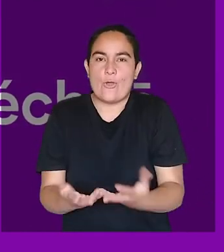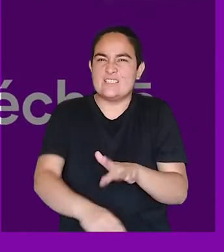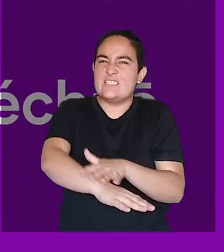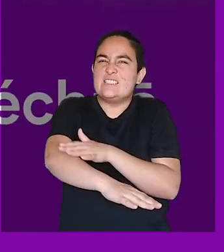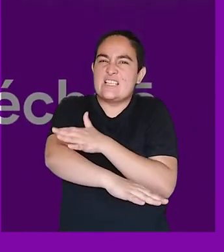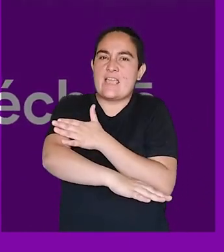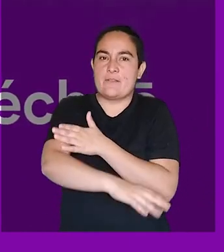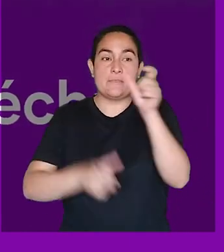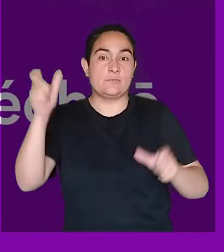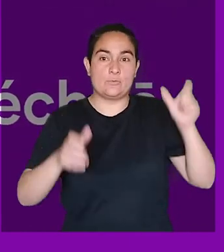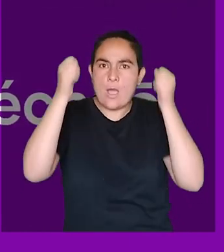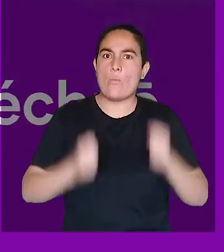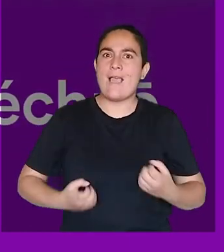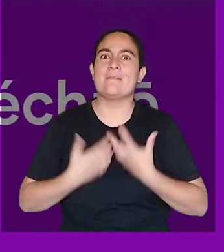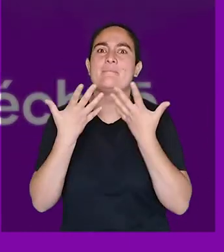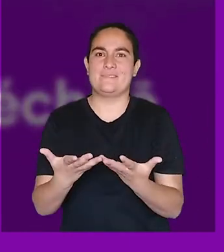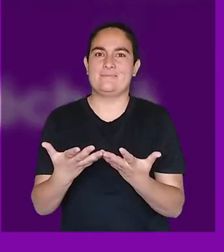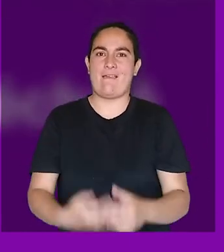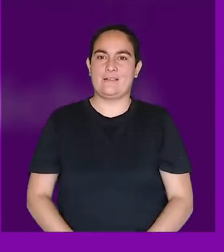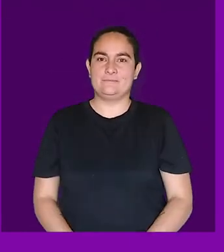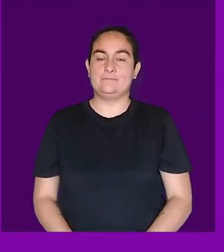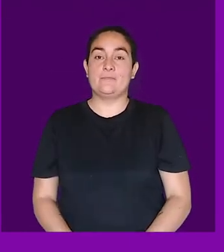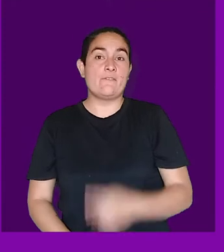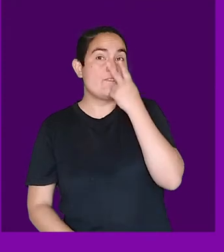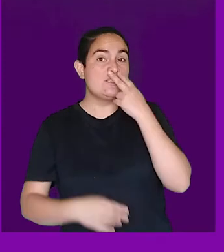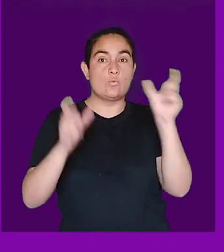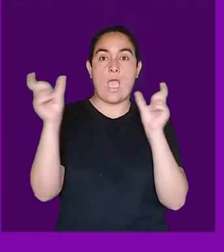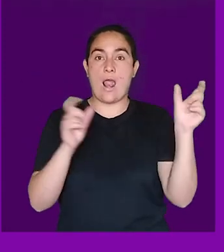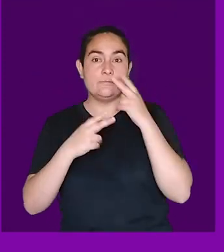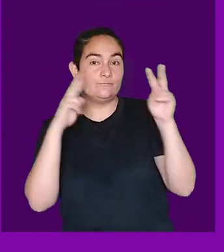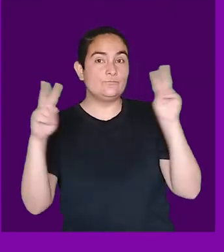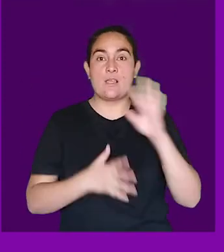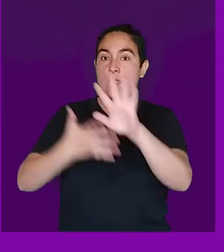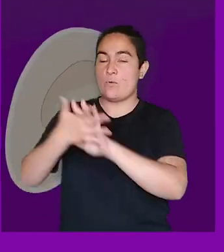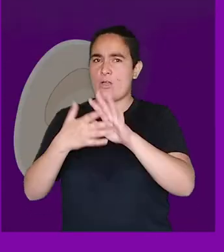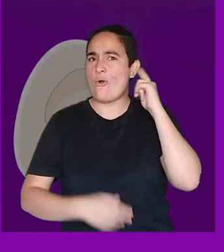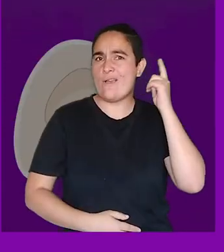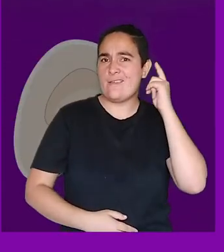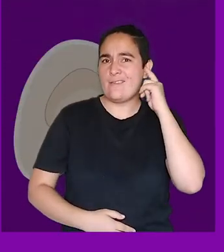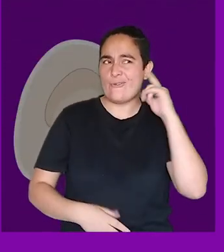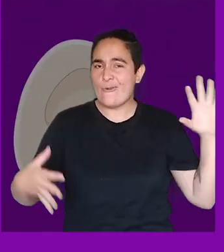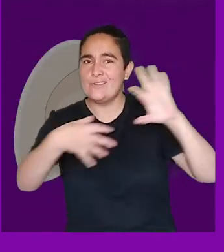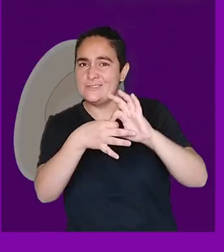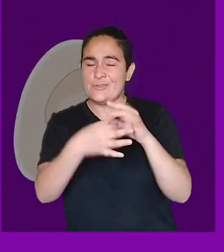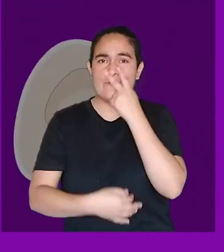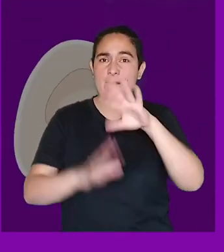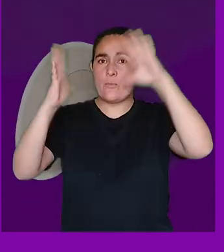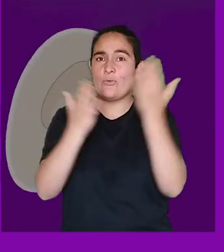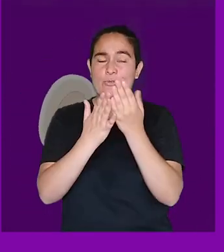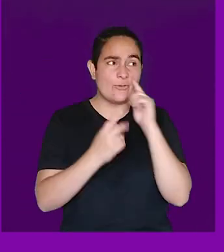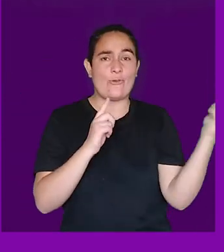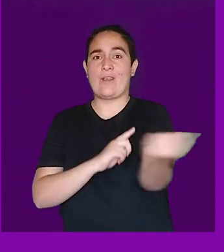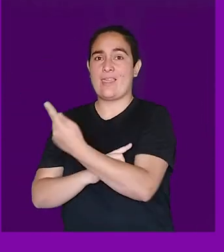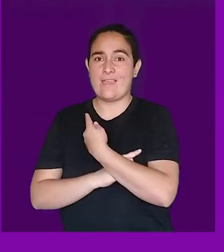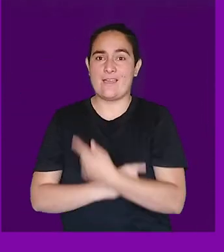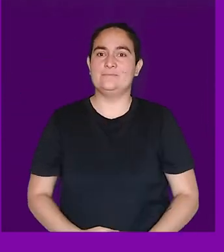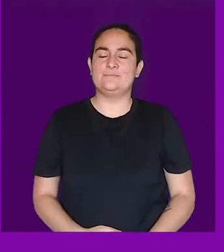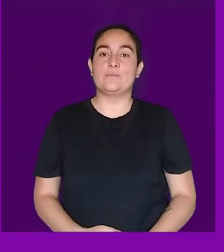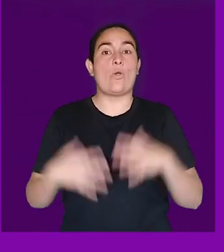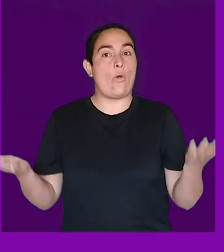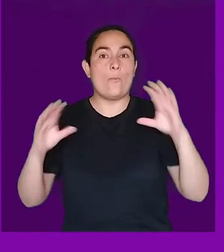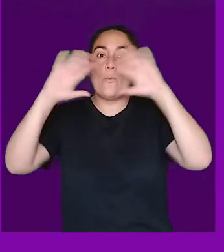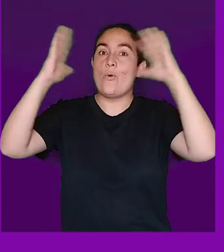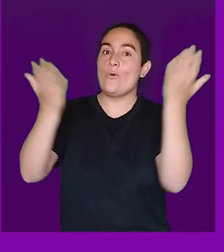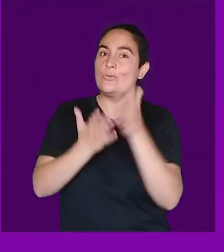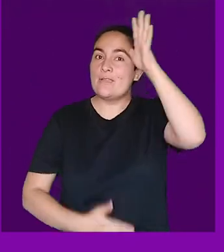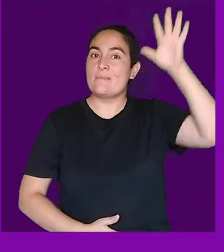todas las expresiones sensibles que posee el ser humano, visuales, lingüísticas o sonoras, respecto del mundo que lo rodea